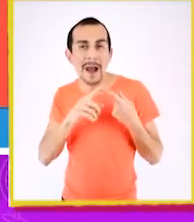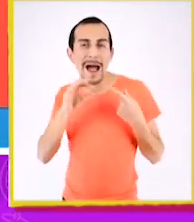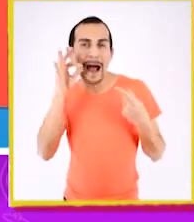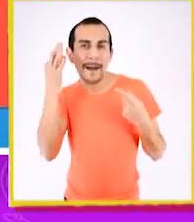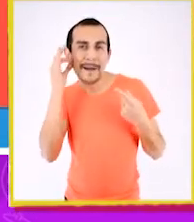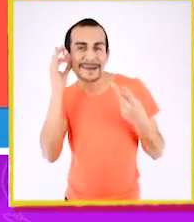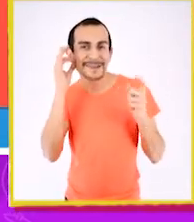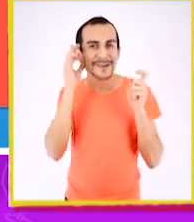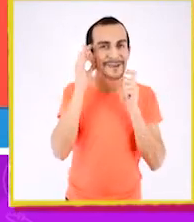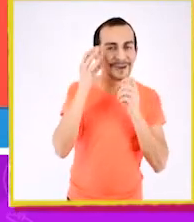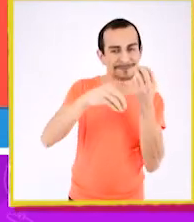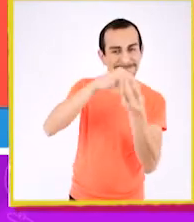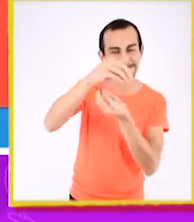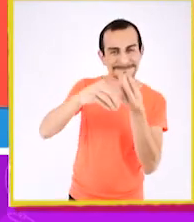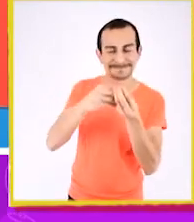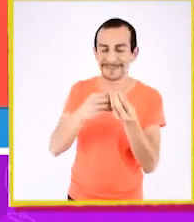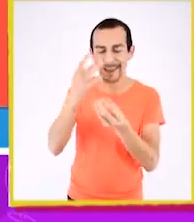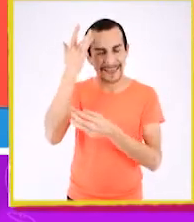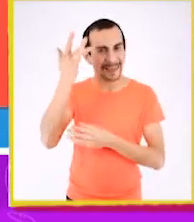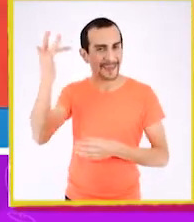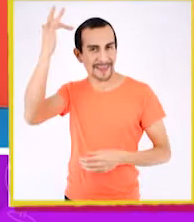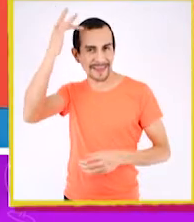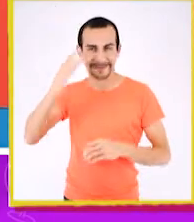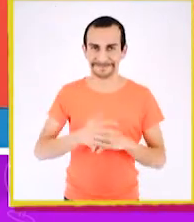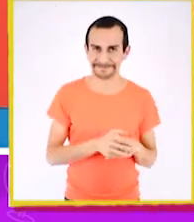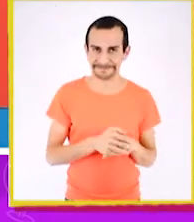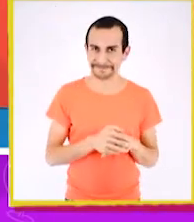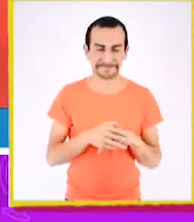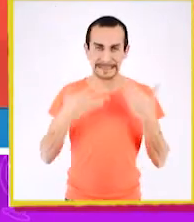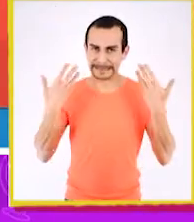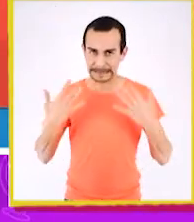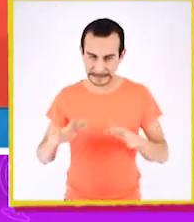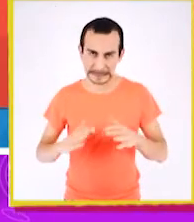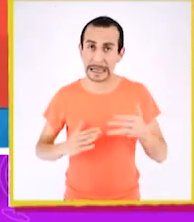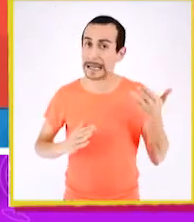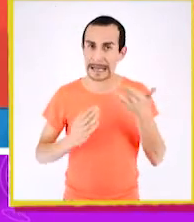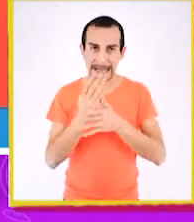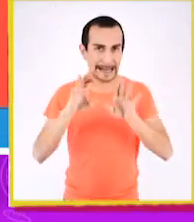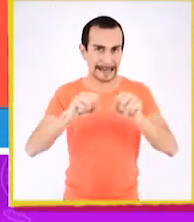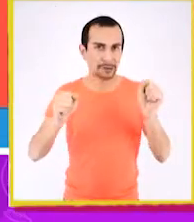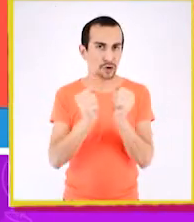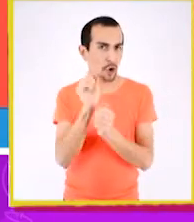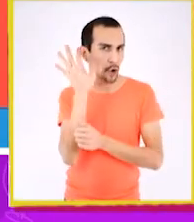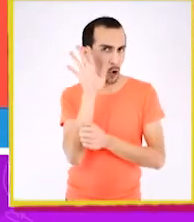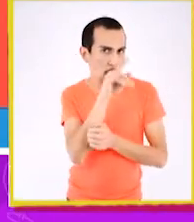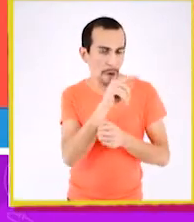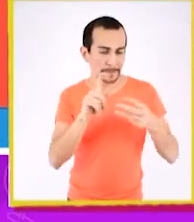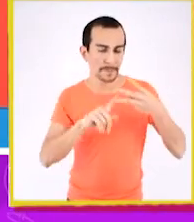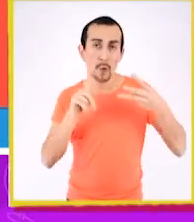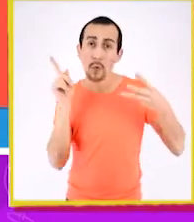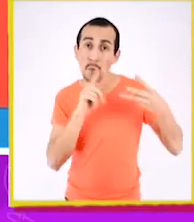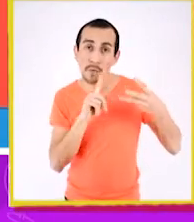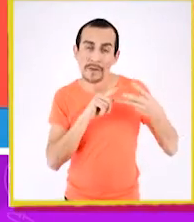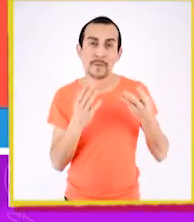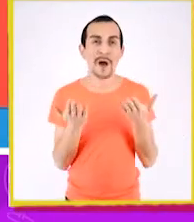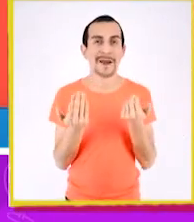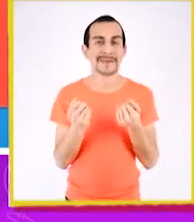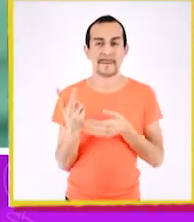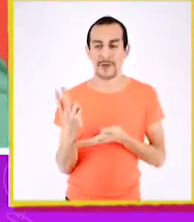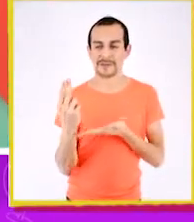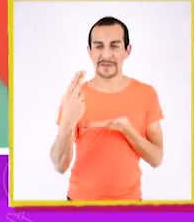amarillo y rojo? ¡Qué secos! Ya, estamos listos con los colores. Por último,